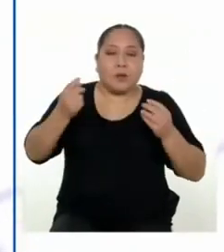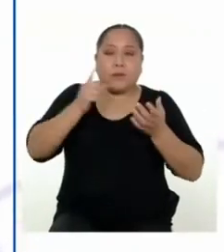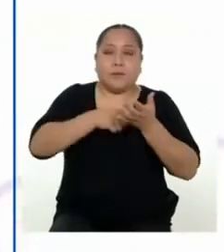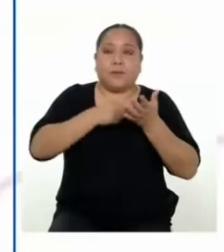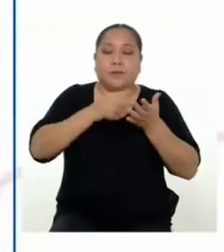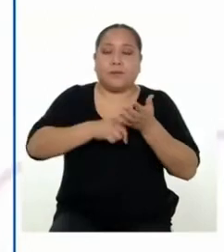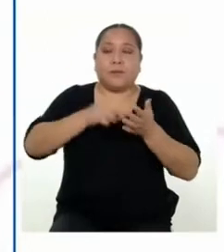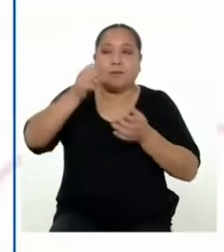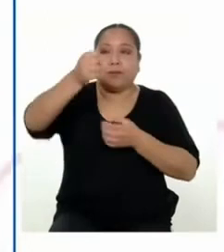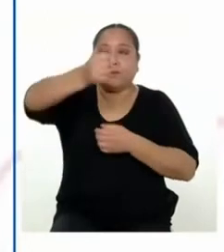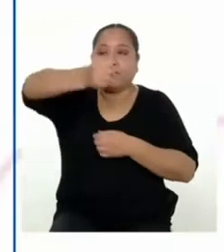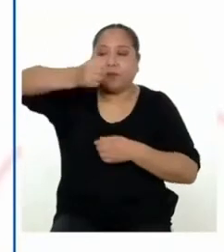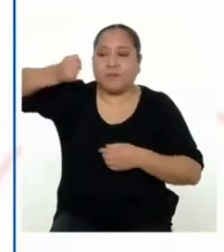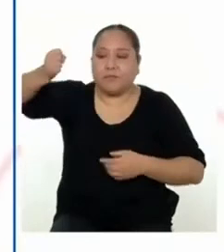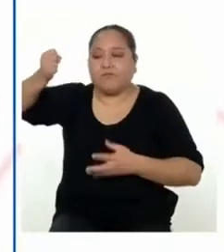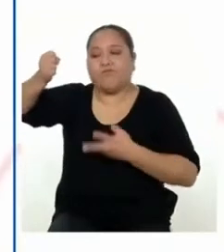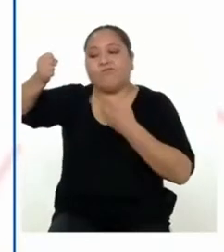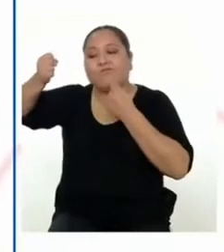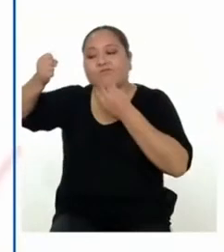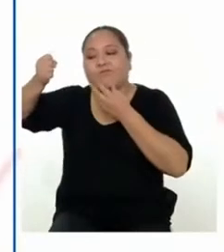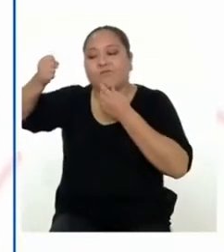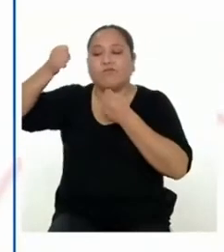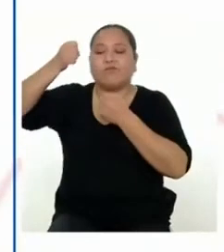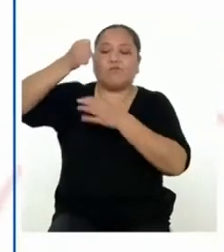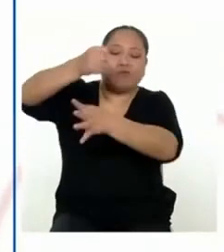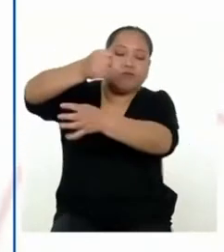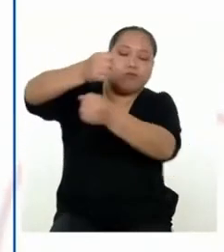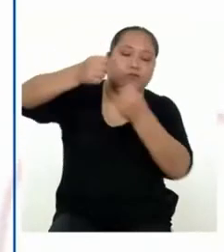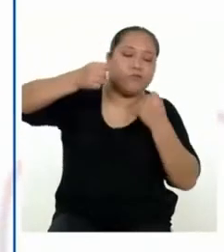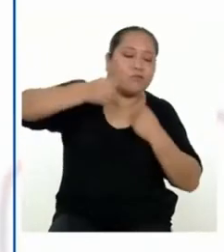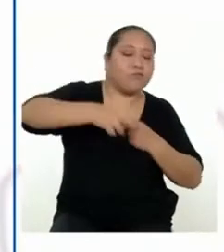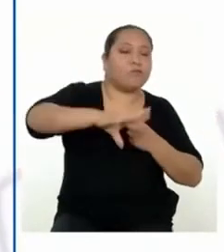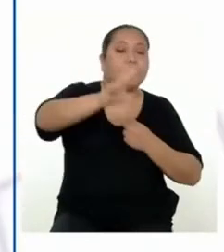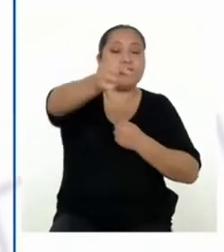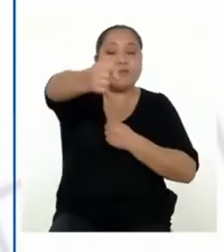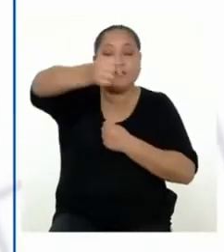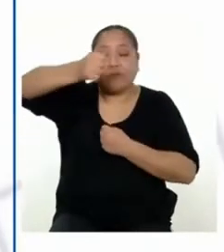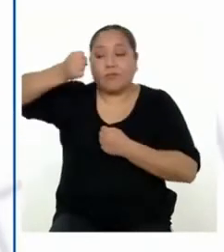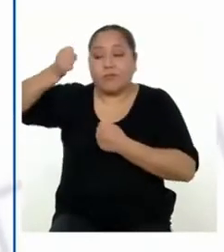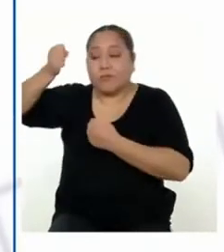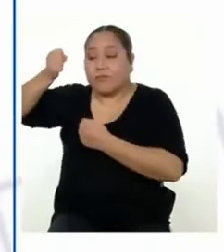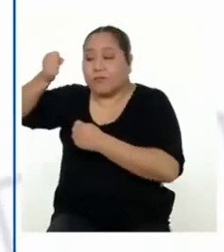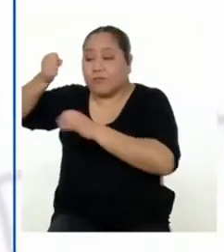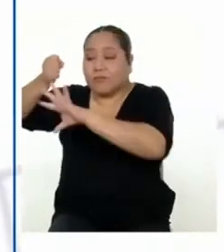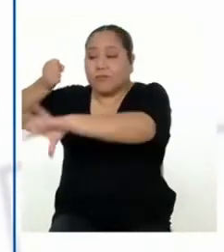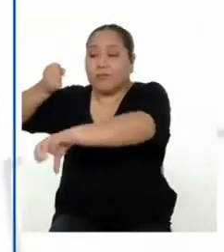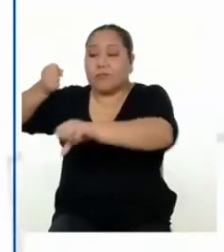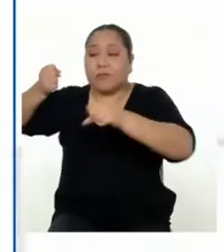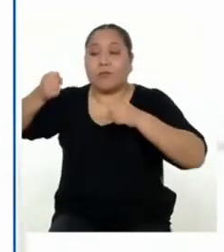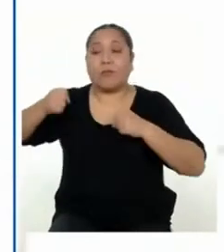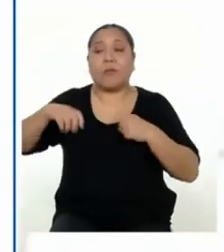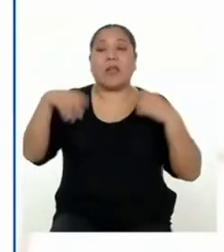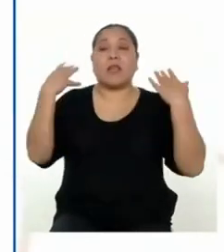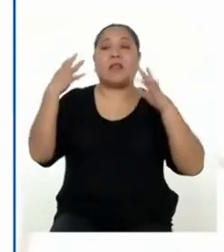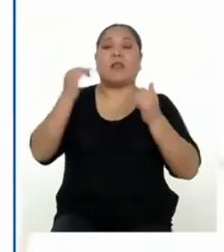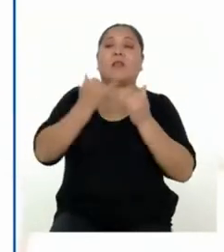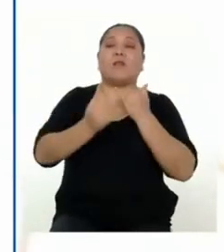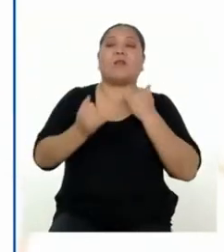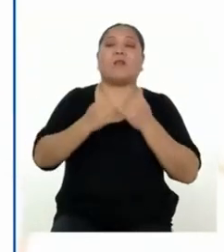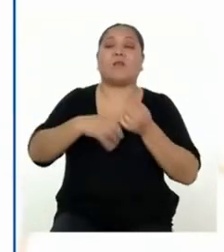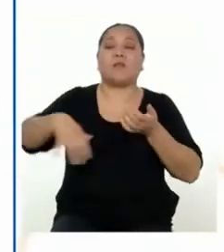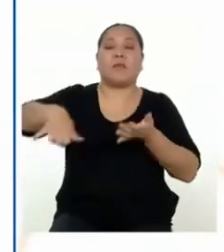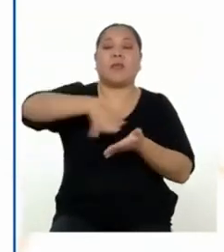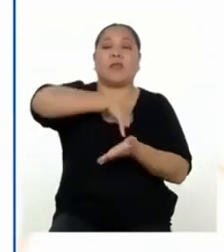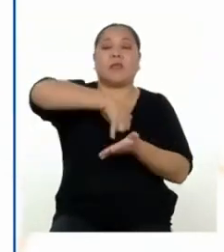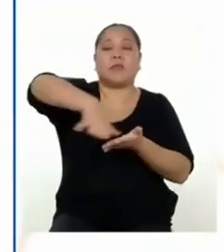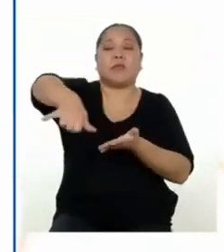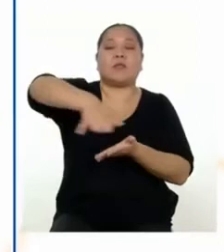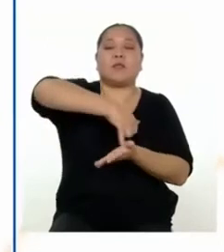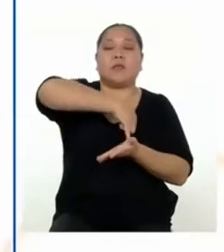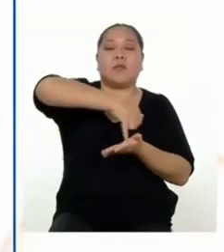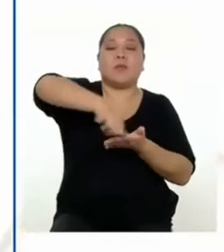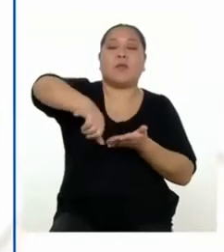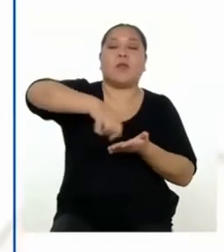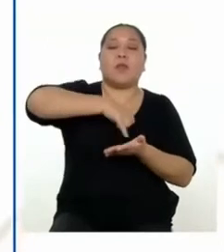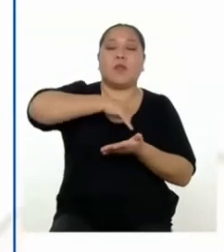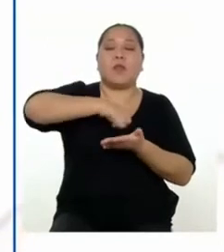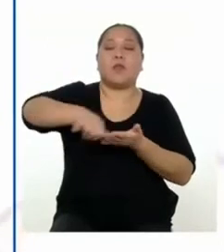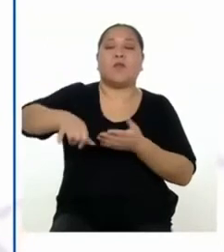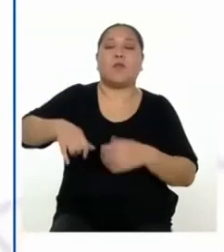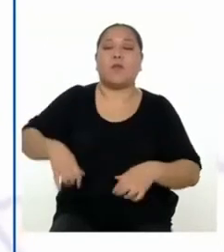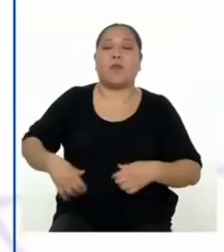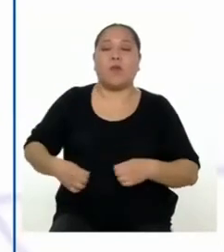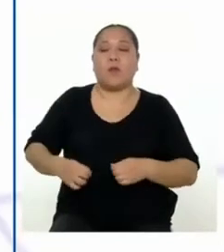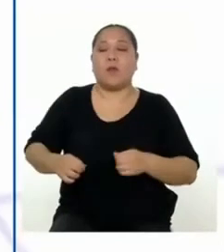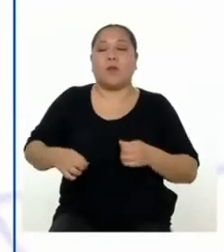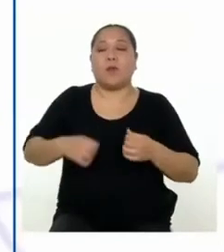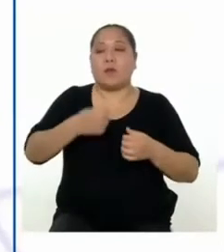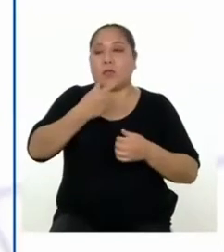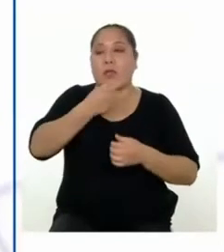algunos alimentos en lugar de abrirlas solo una vez. Y ya, lo último. Planchamos la ropa cuando está mojada y a